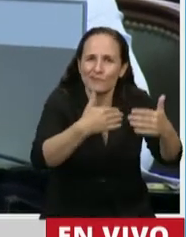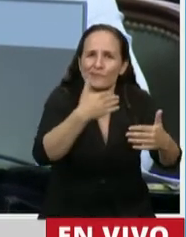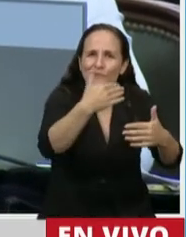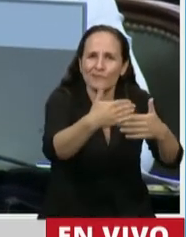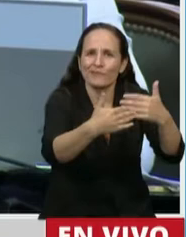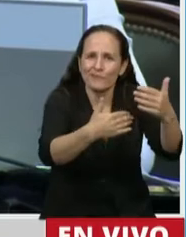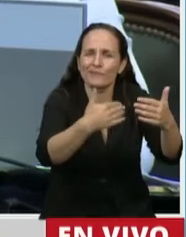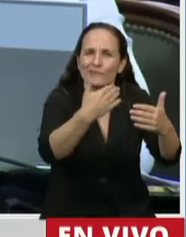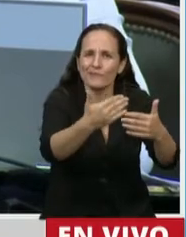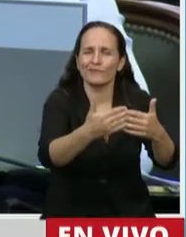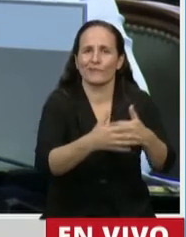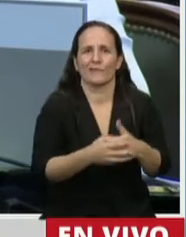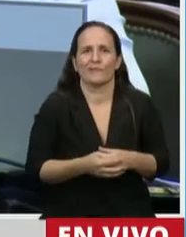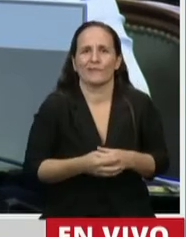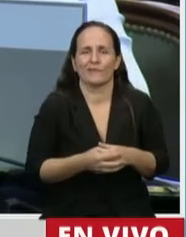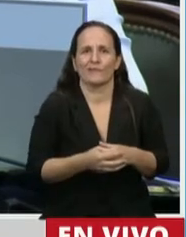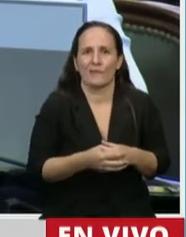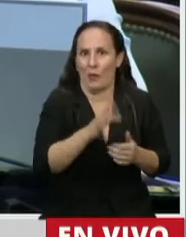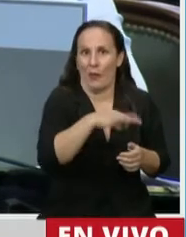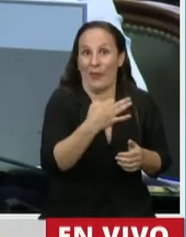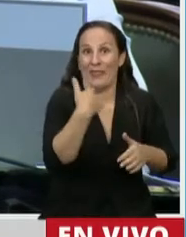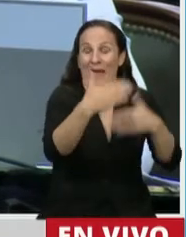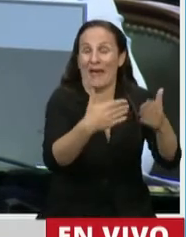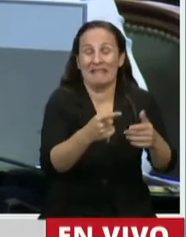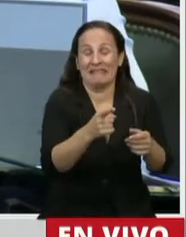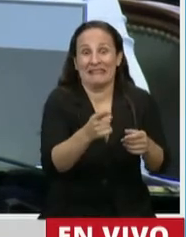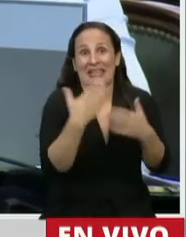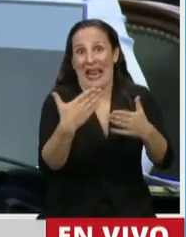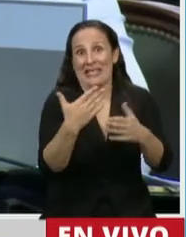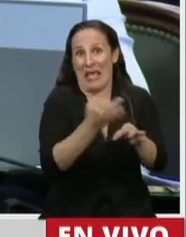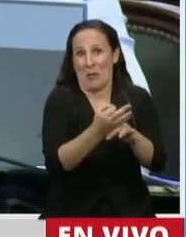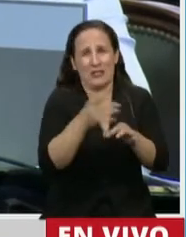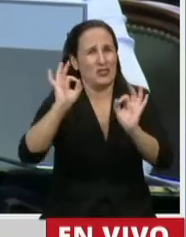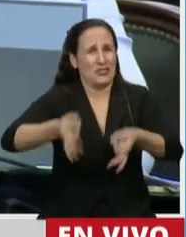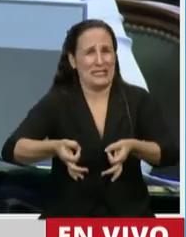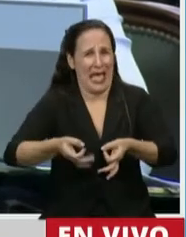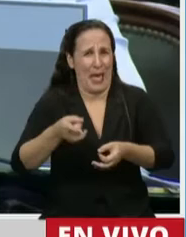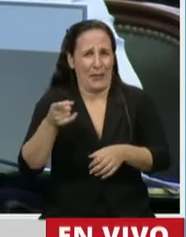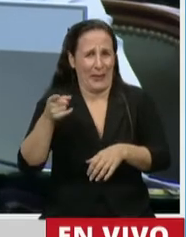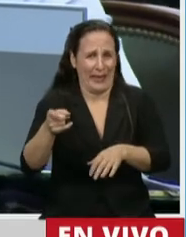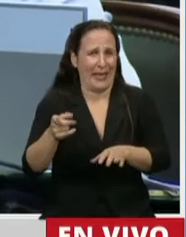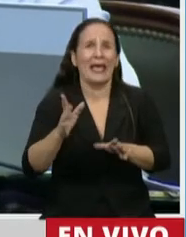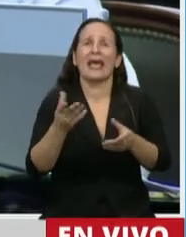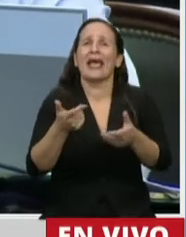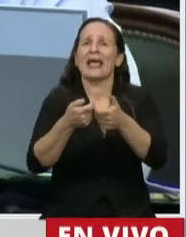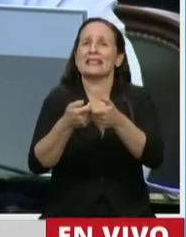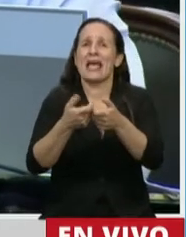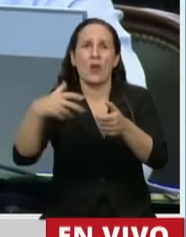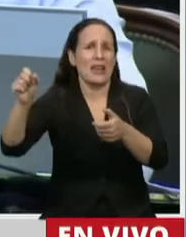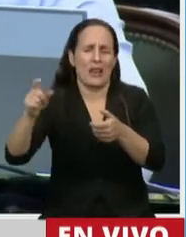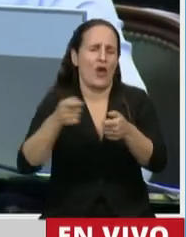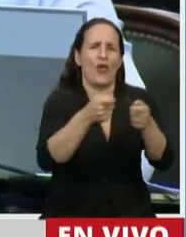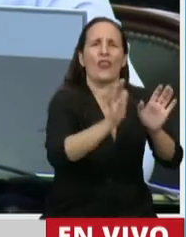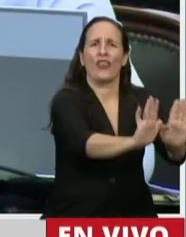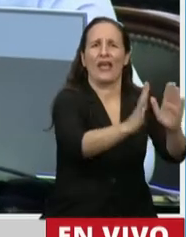progresar en la vida era la educación y era esa inversión que ella estaba haciendo dejando el teléfono en su casa.